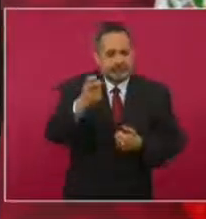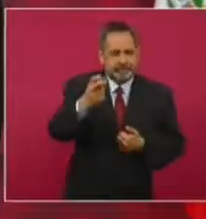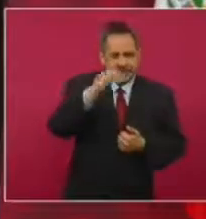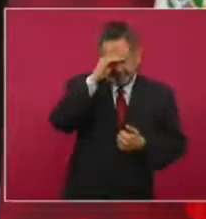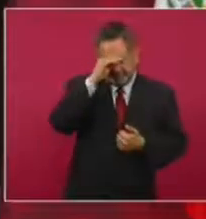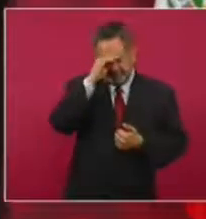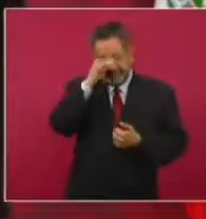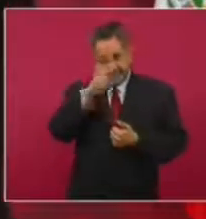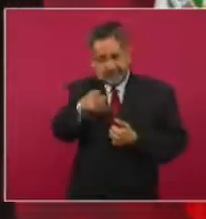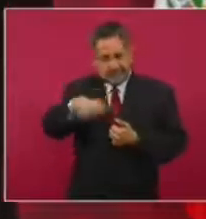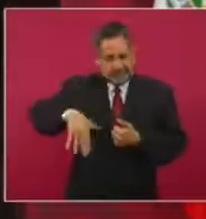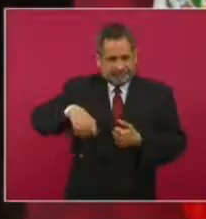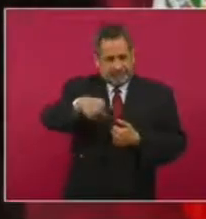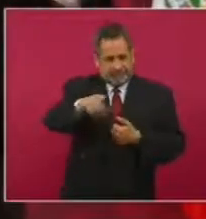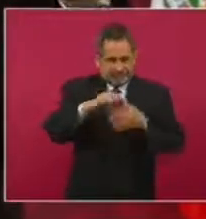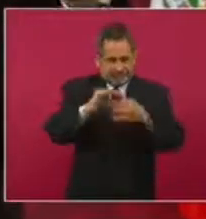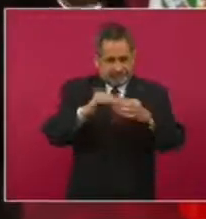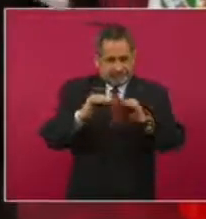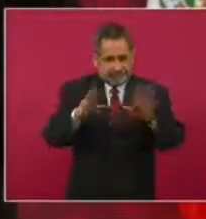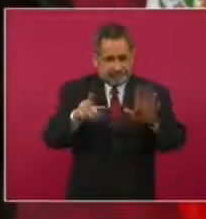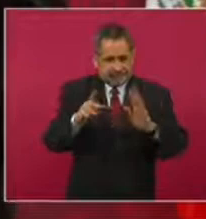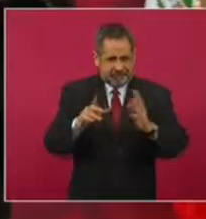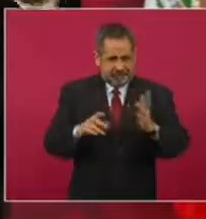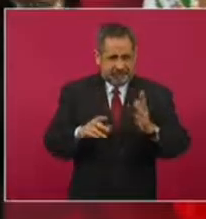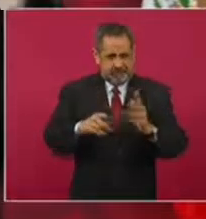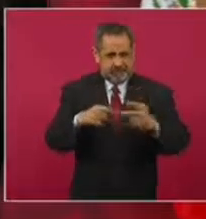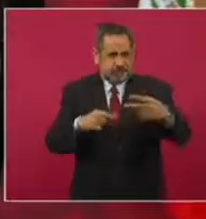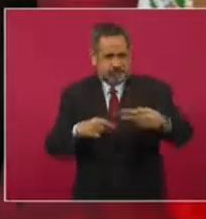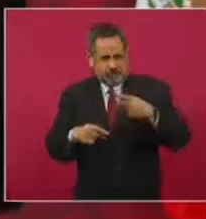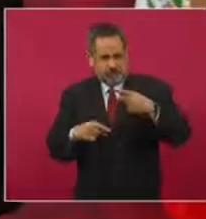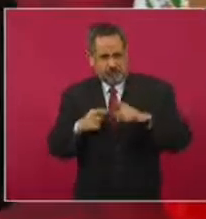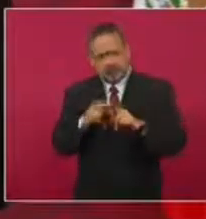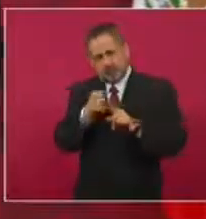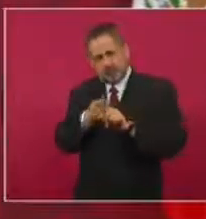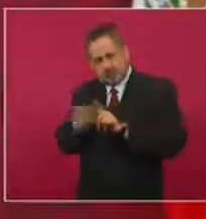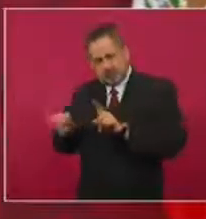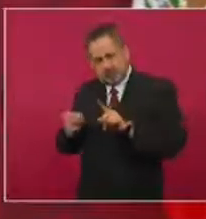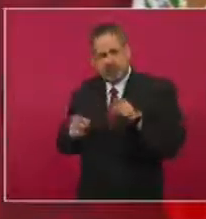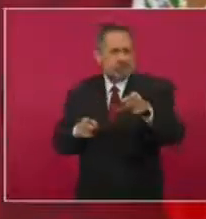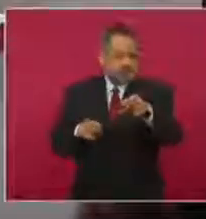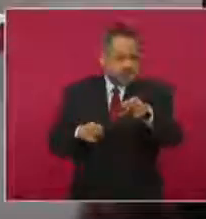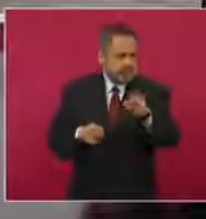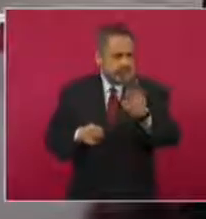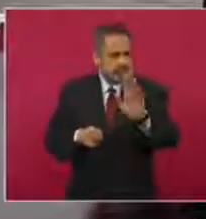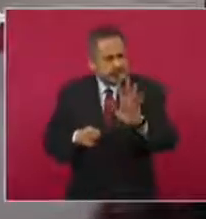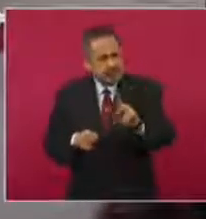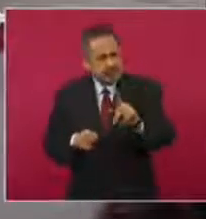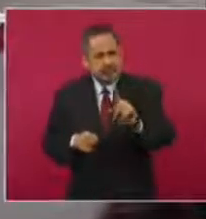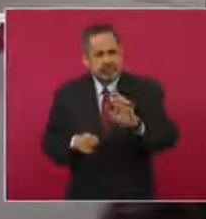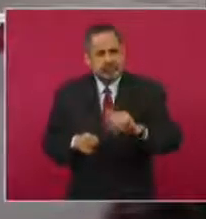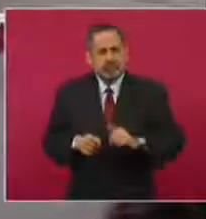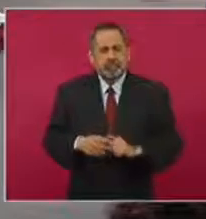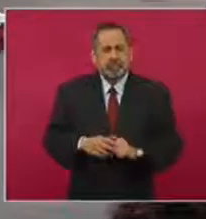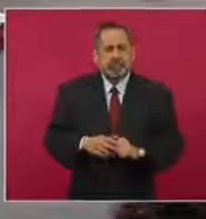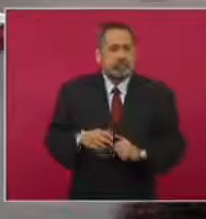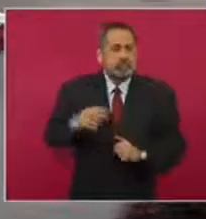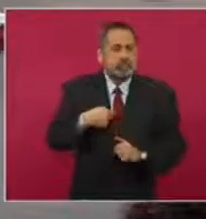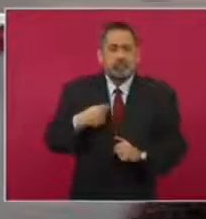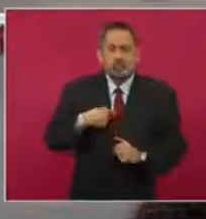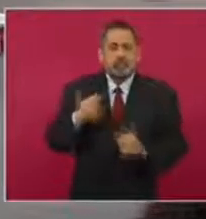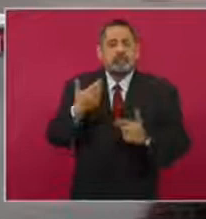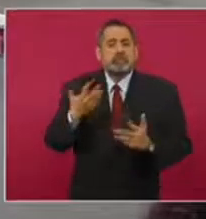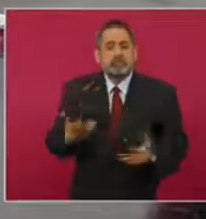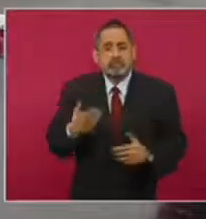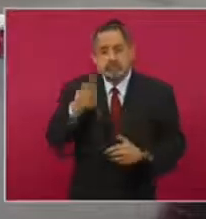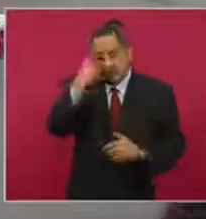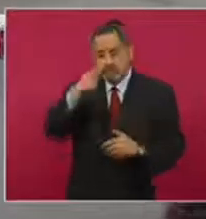planteas, o sea, desde luego tu pregunta va en otro sentido. Dices, ¿qué hacer para